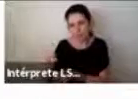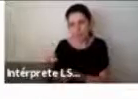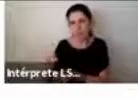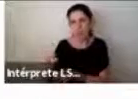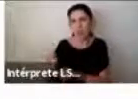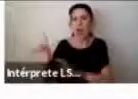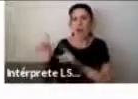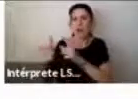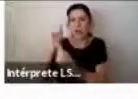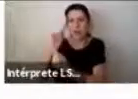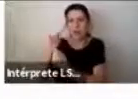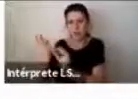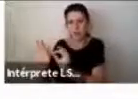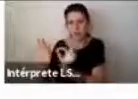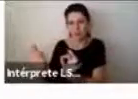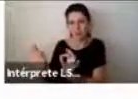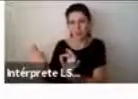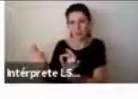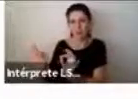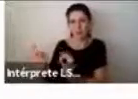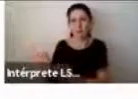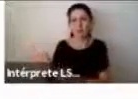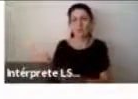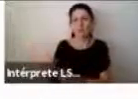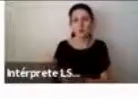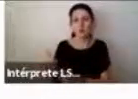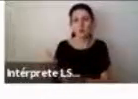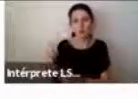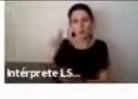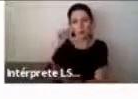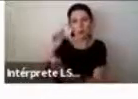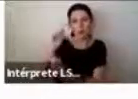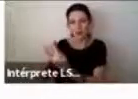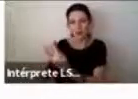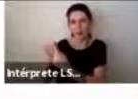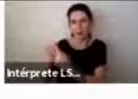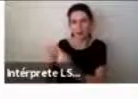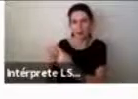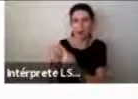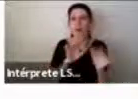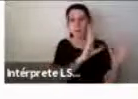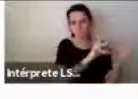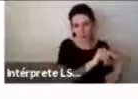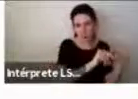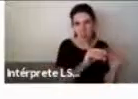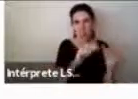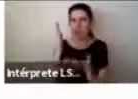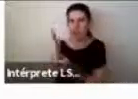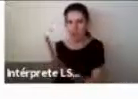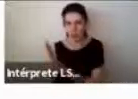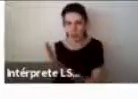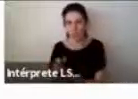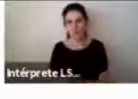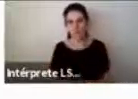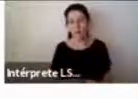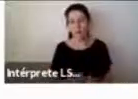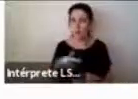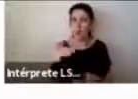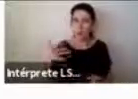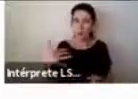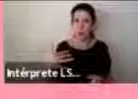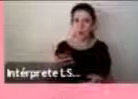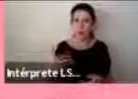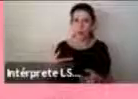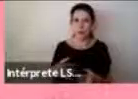objetivos pero están orientadas a estos dos espacios y esta parte es importante de hecho